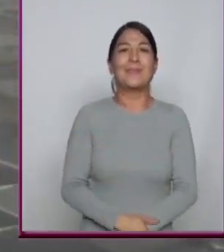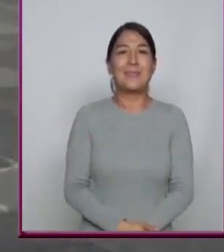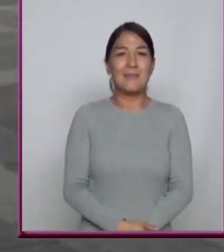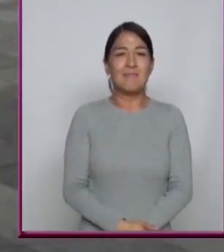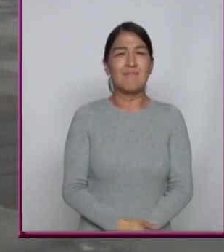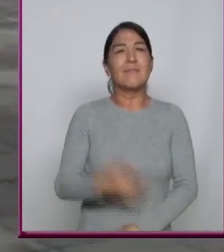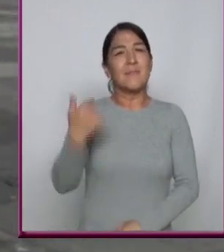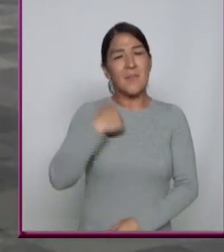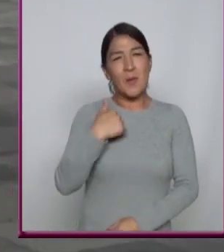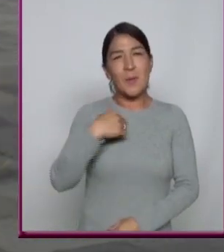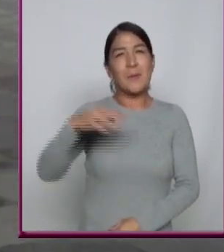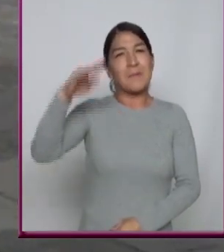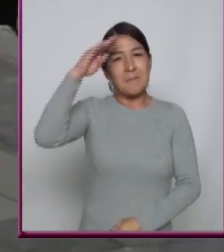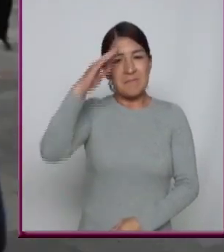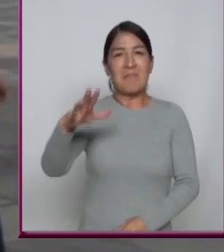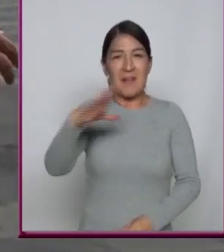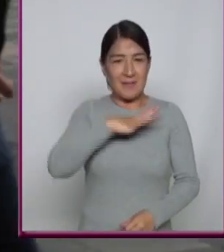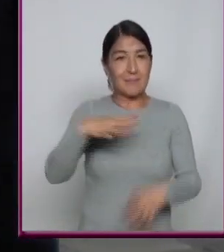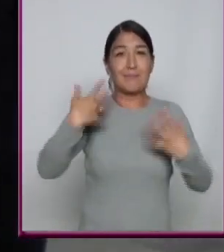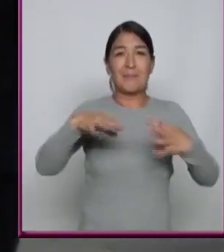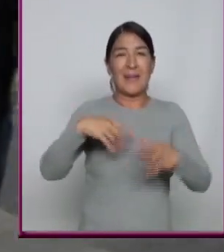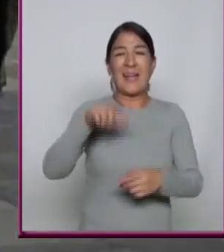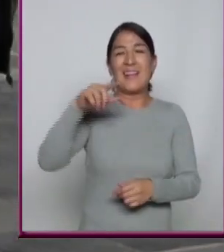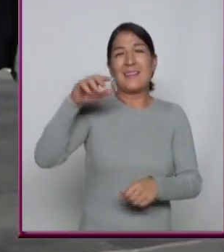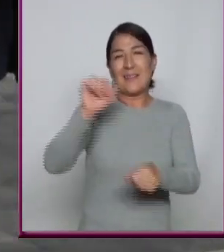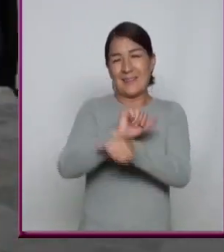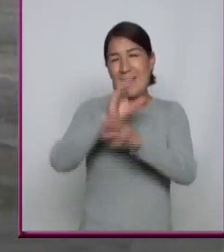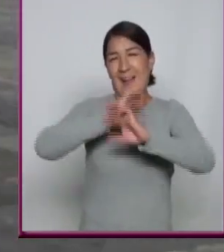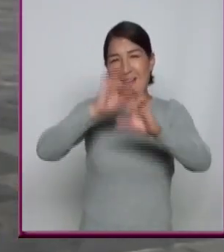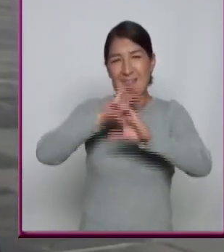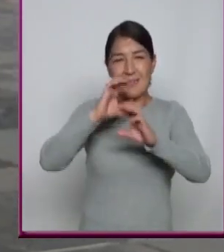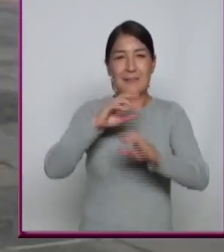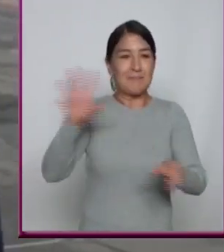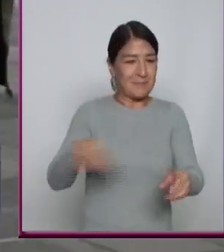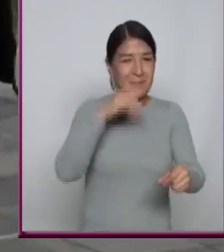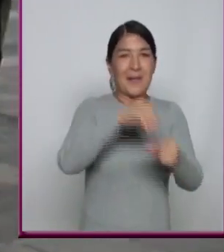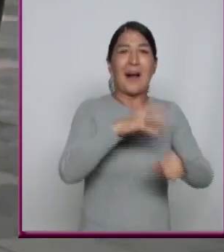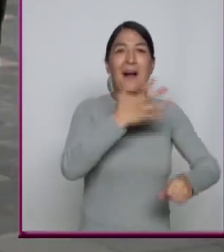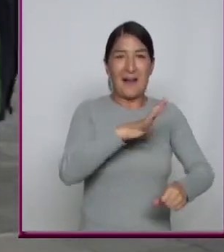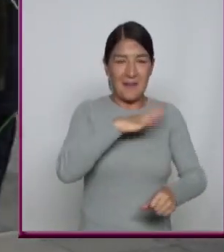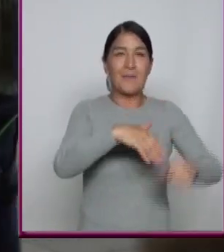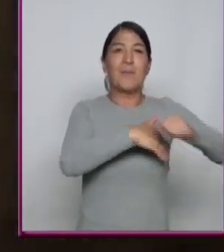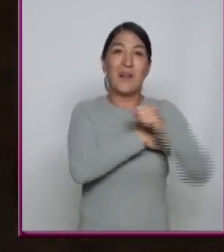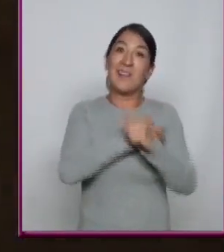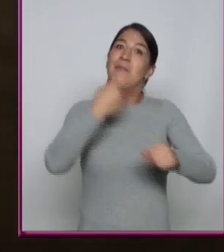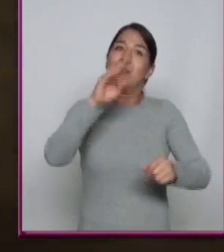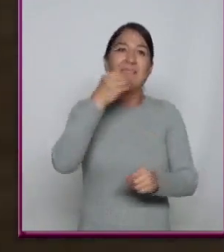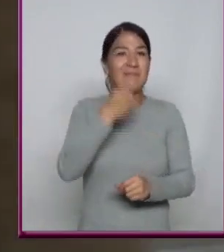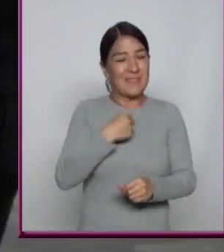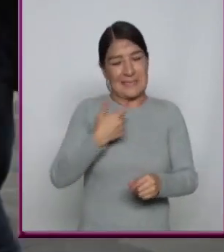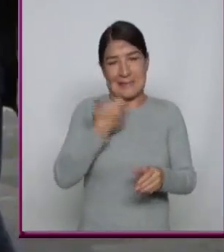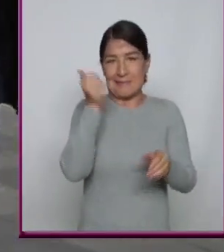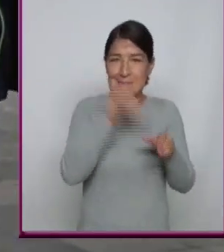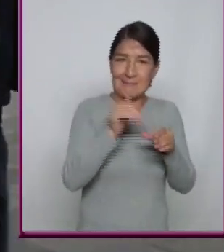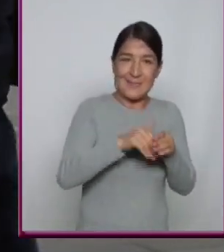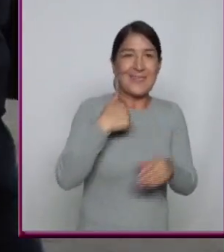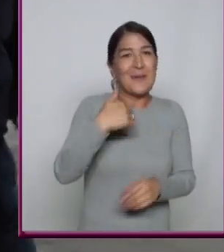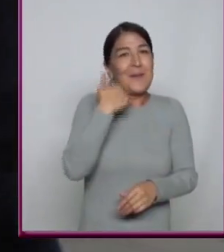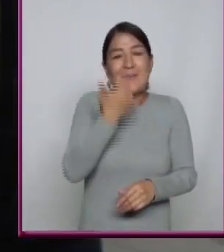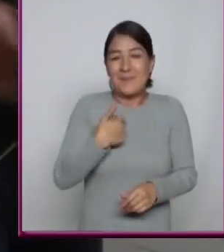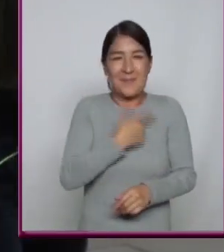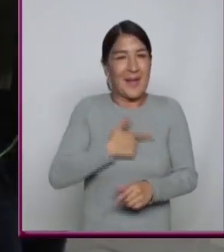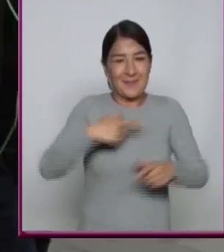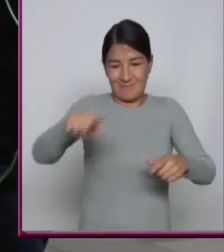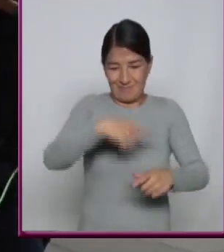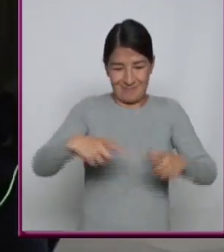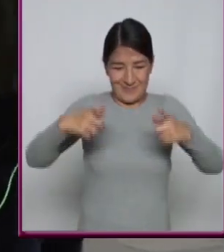Pues yo tengo Toda la discografía De Slayer Pero creo que voy a ahorrar Mucho para comprar El Raining Blood En vinil Porque me encanta